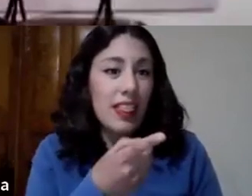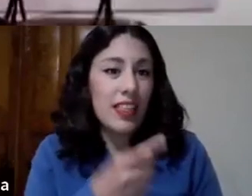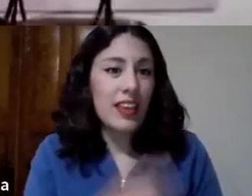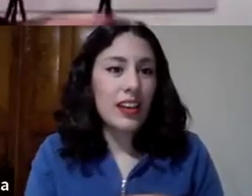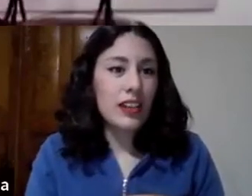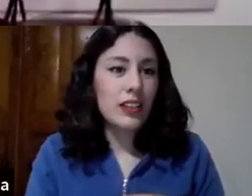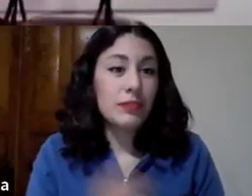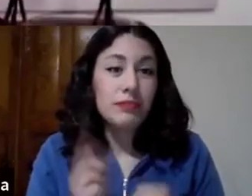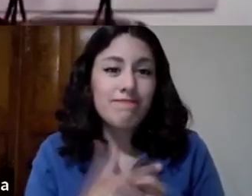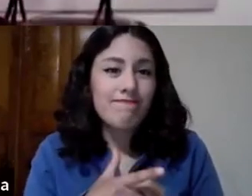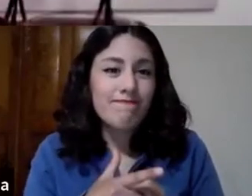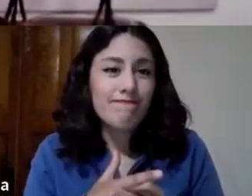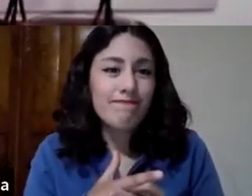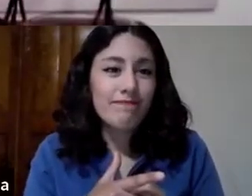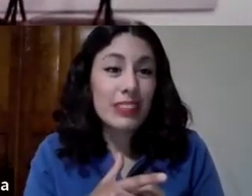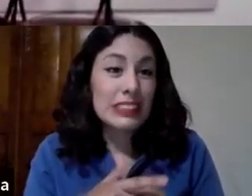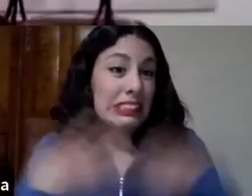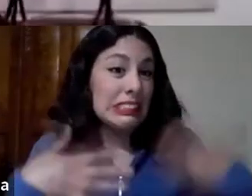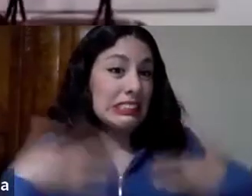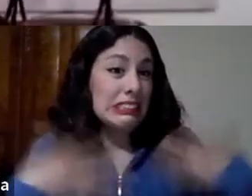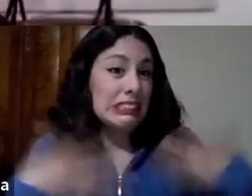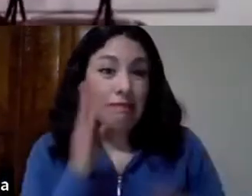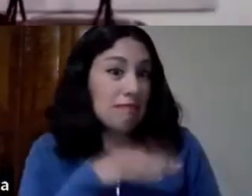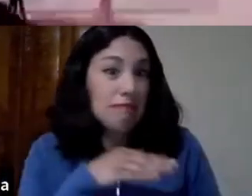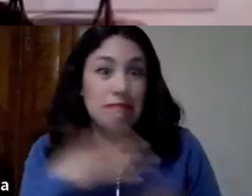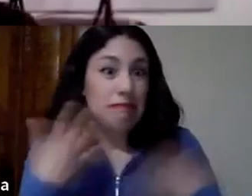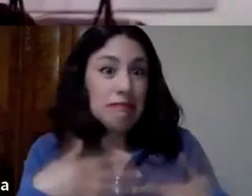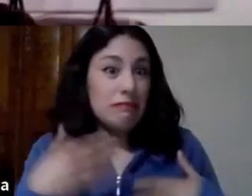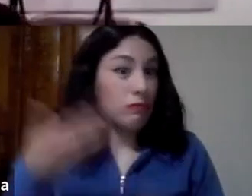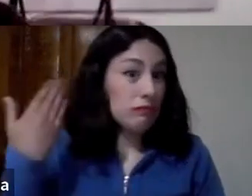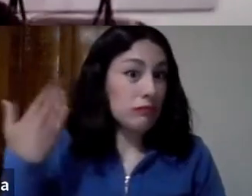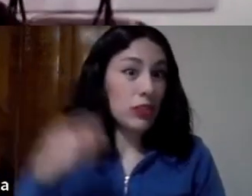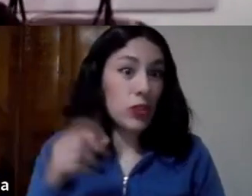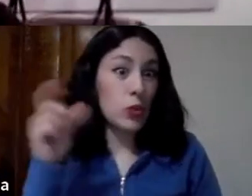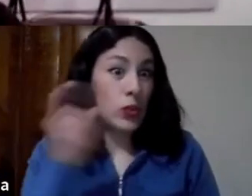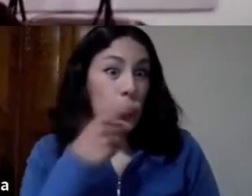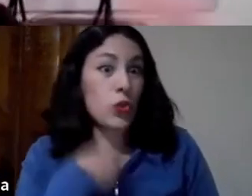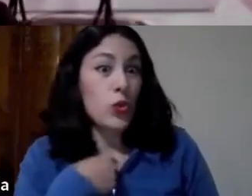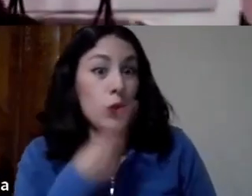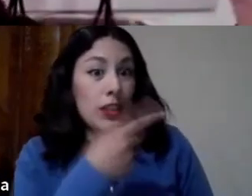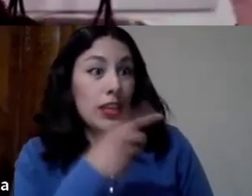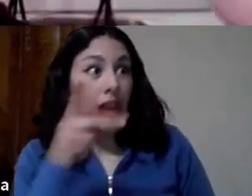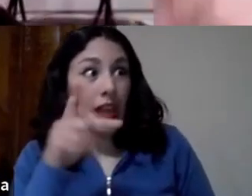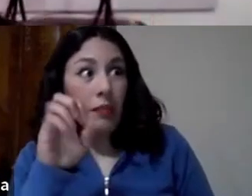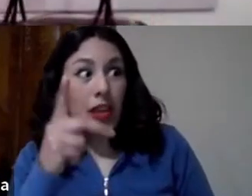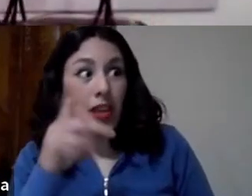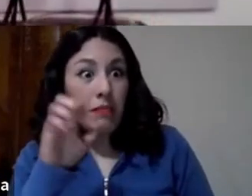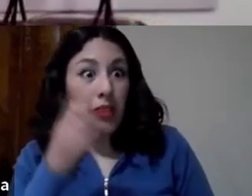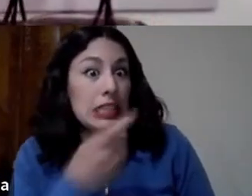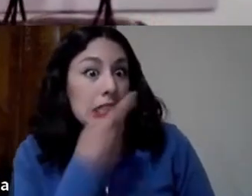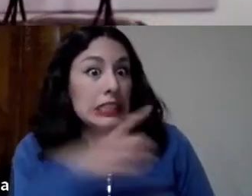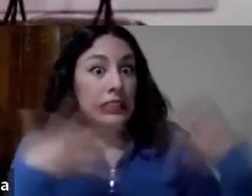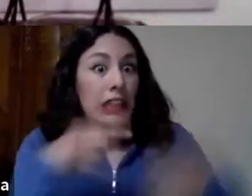como pésimo y entonces cuando me presenté como Pepe en la comunidad me decían no, no, no, no, eso es una mala palabra pero bueno